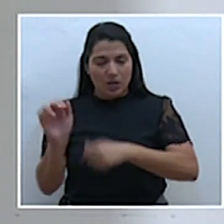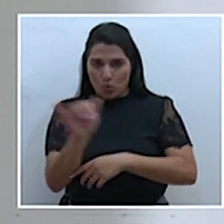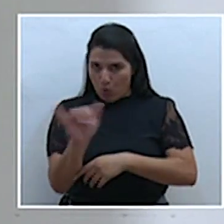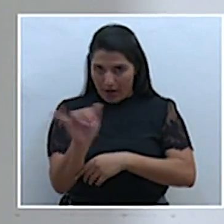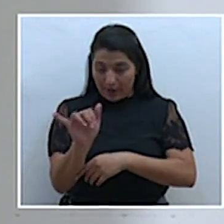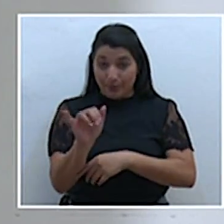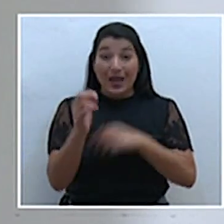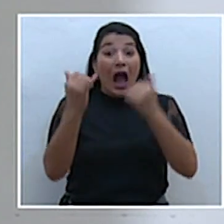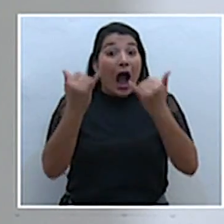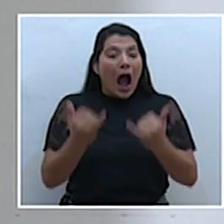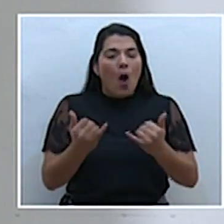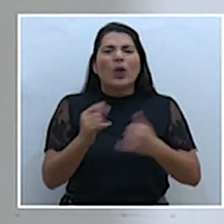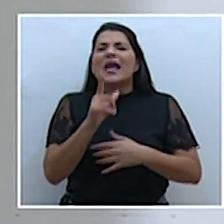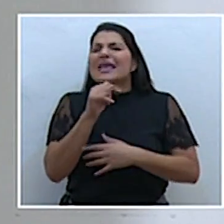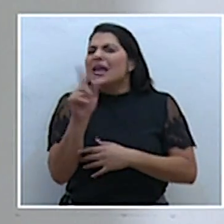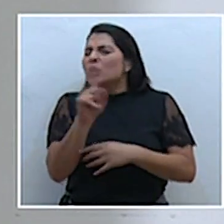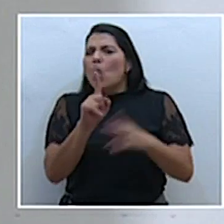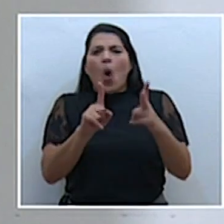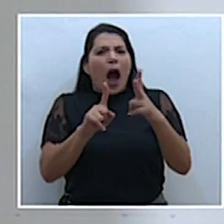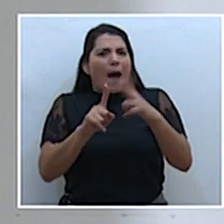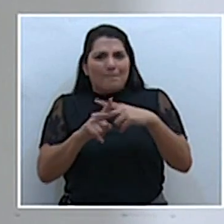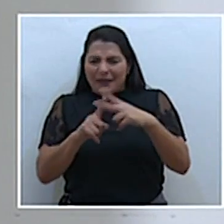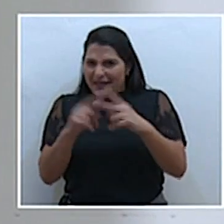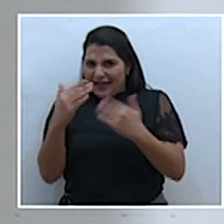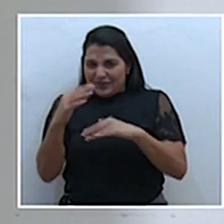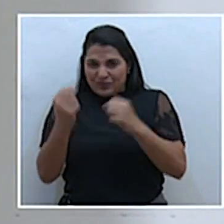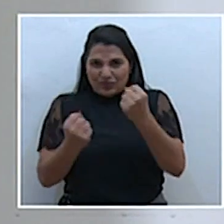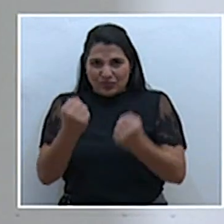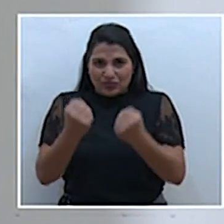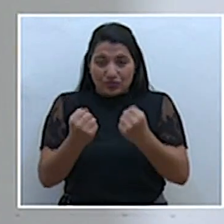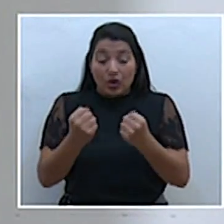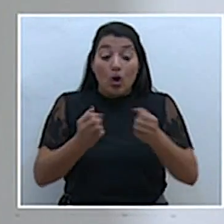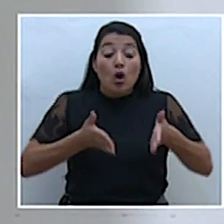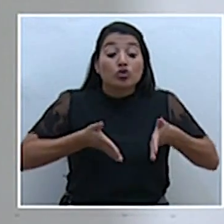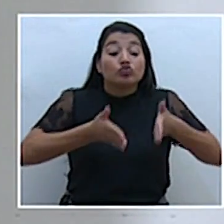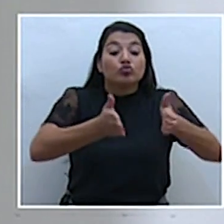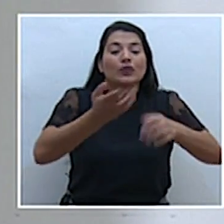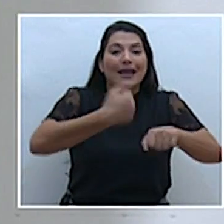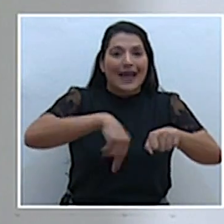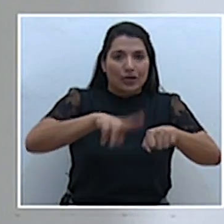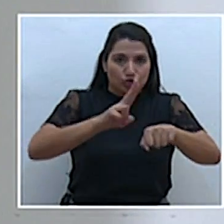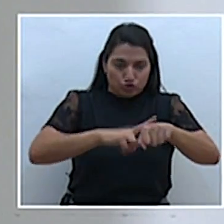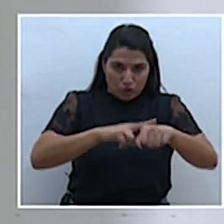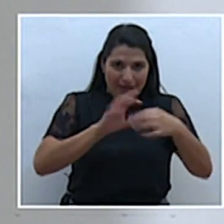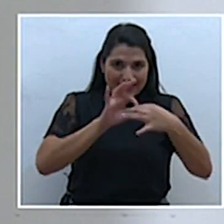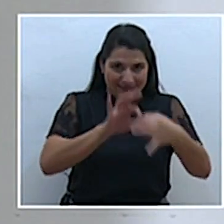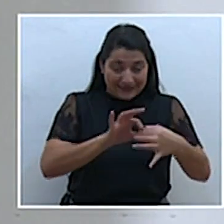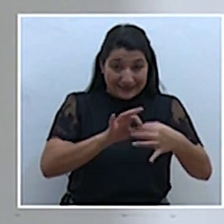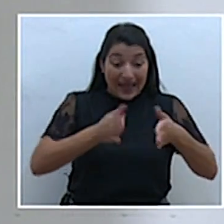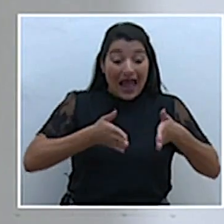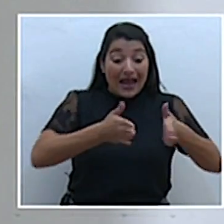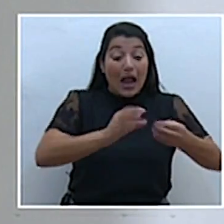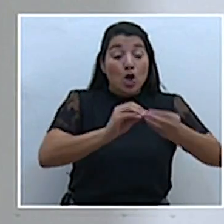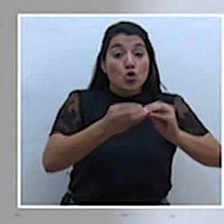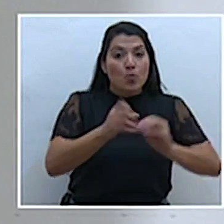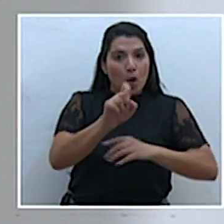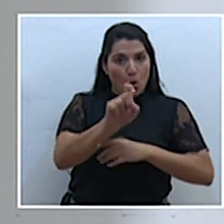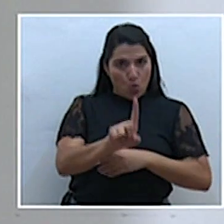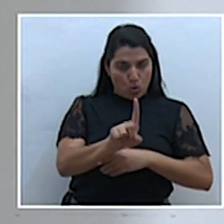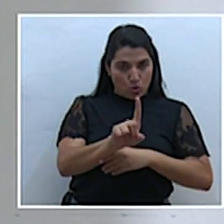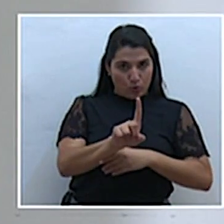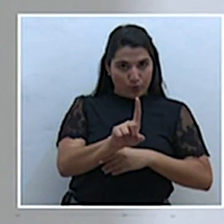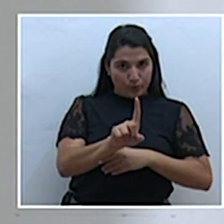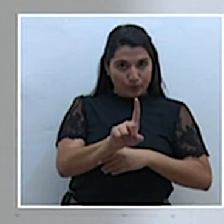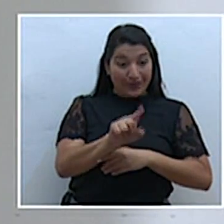aplicación de la medida las rutas nacionales correspondientes a la ruta 1, que es